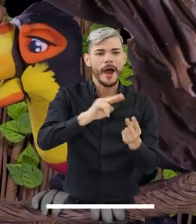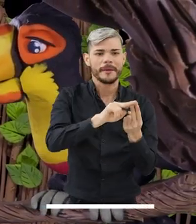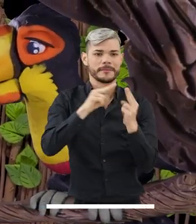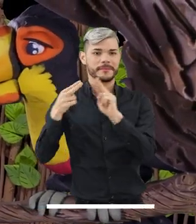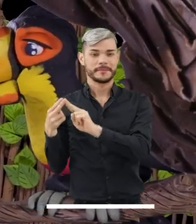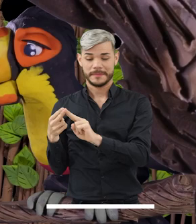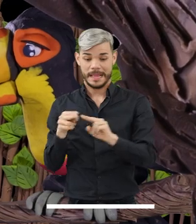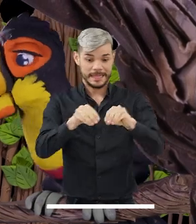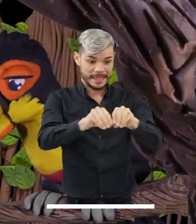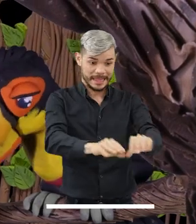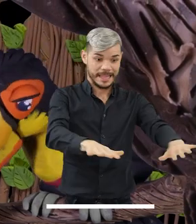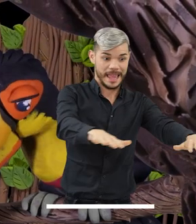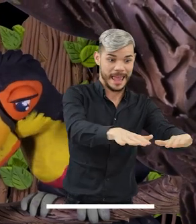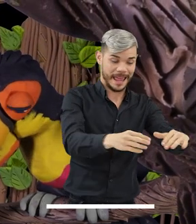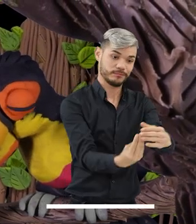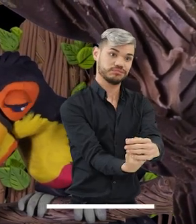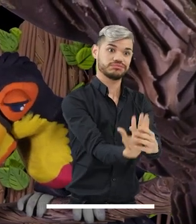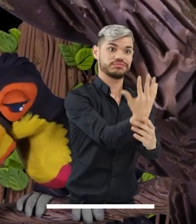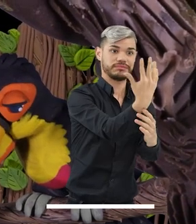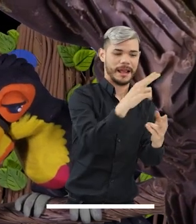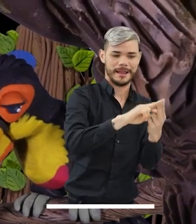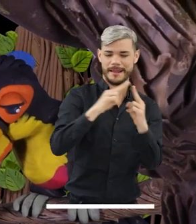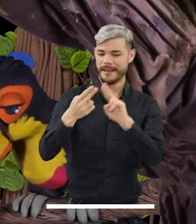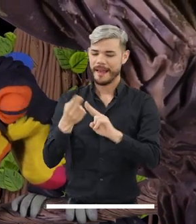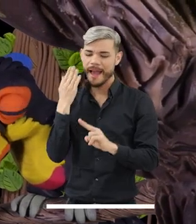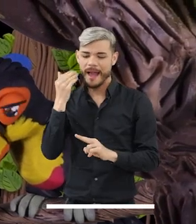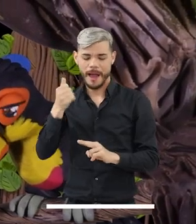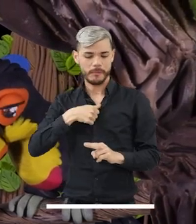simbólica entre su fertilidad y la de la tierra.